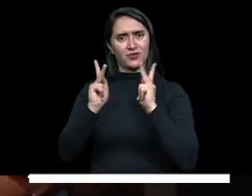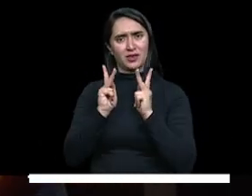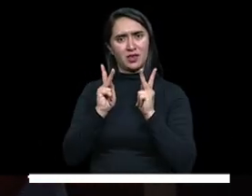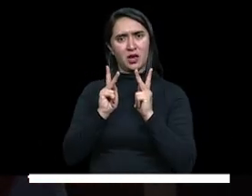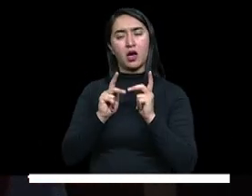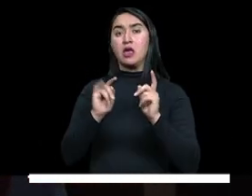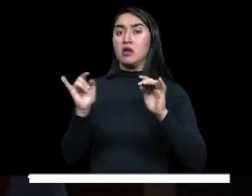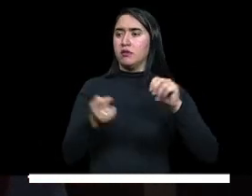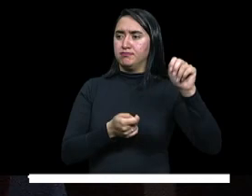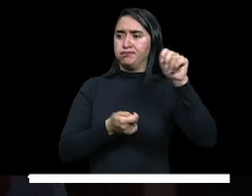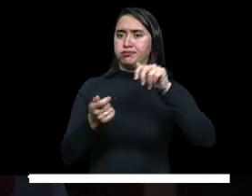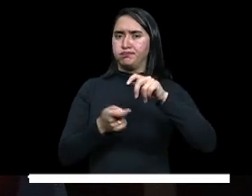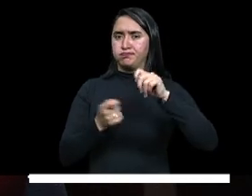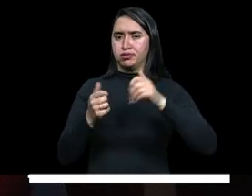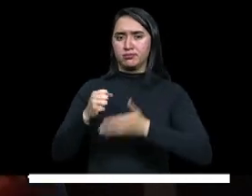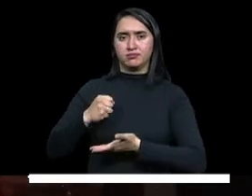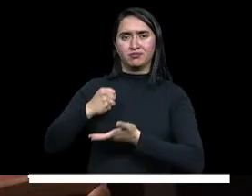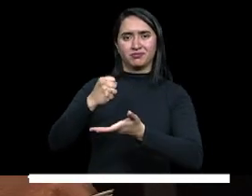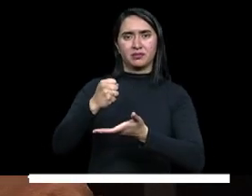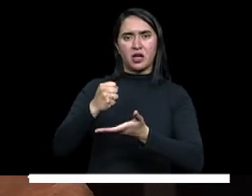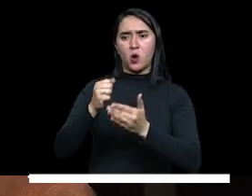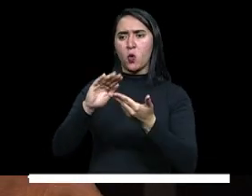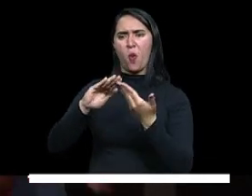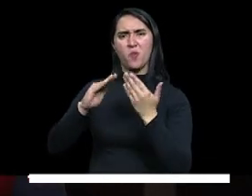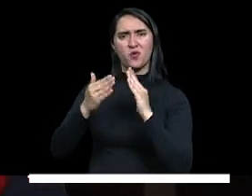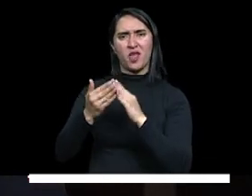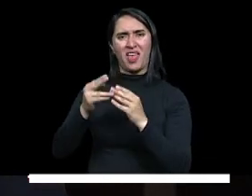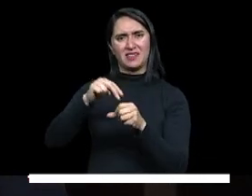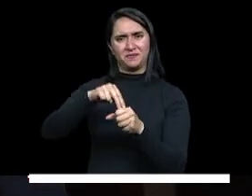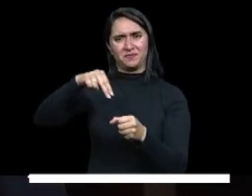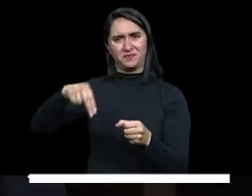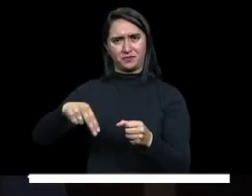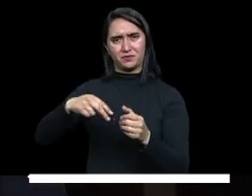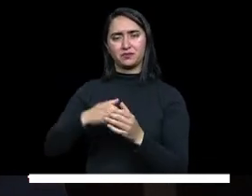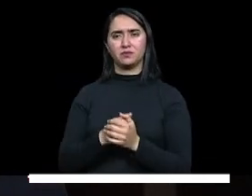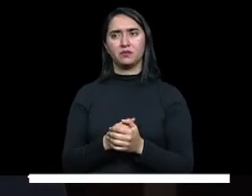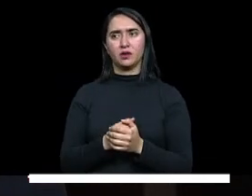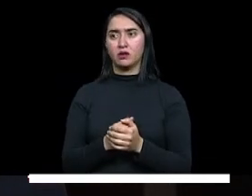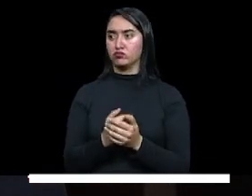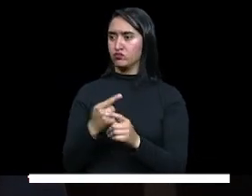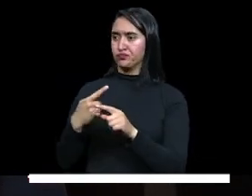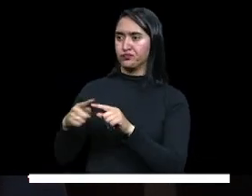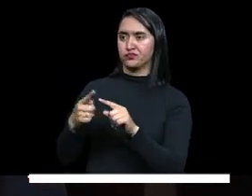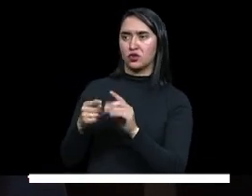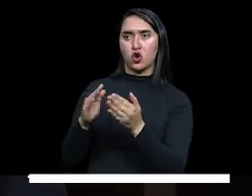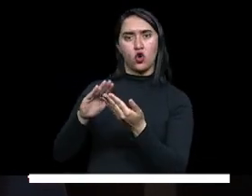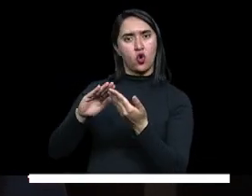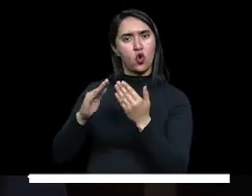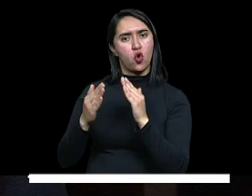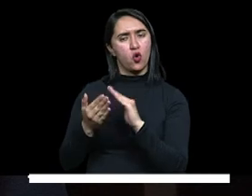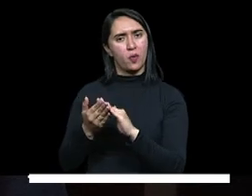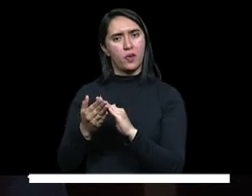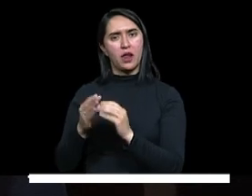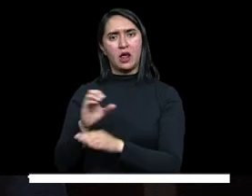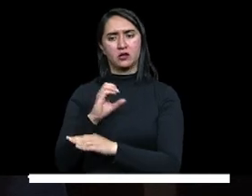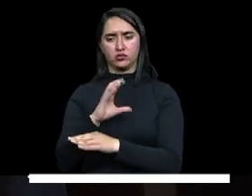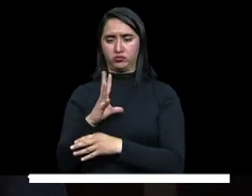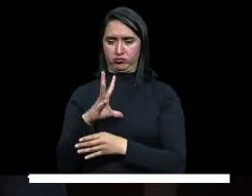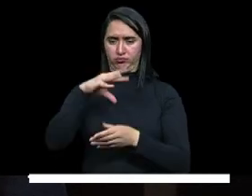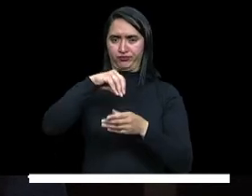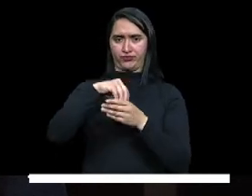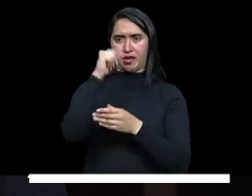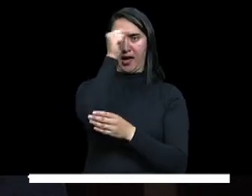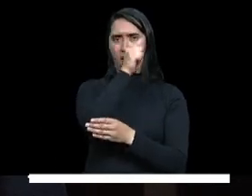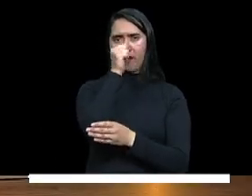benefician a los pueblos étnicos y esto es una pregunta que muchos colombianos, incluyéndome como miembro de la comunidad afrocolombiana,